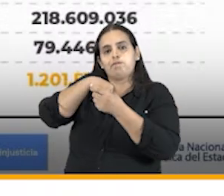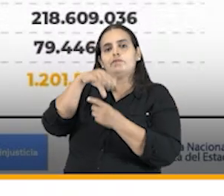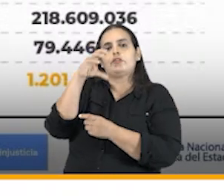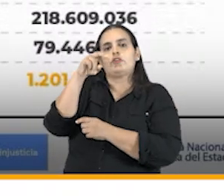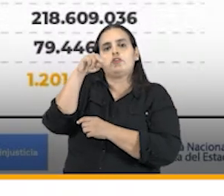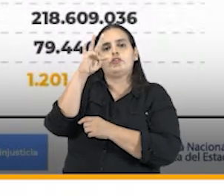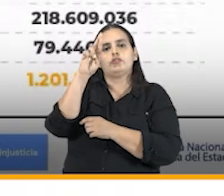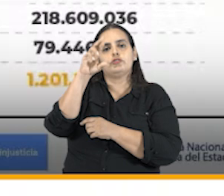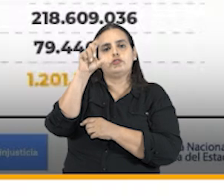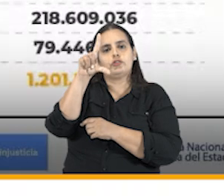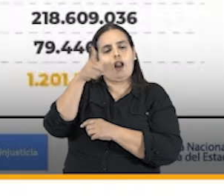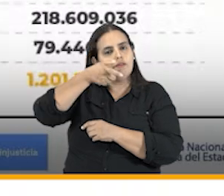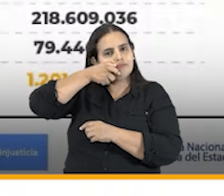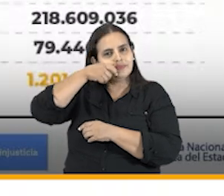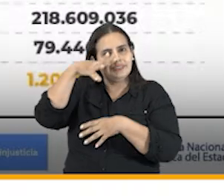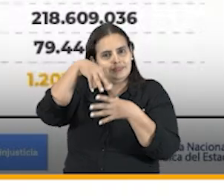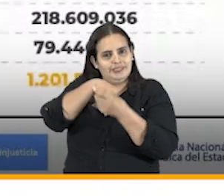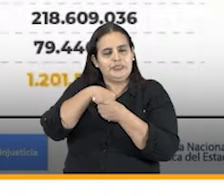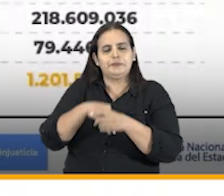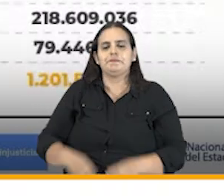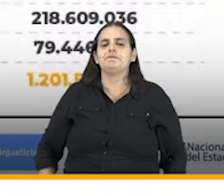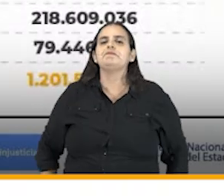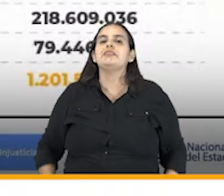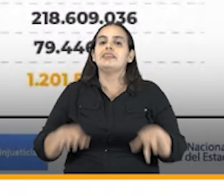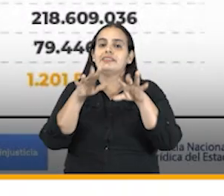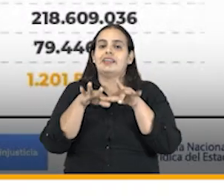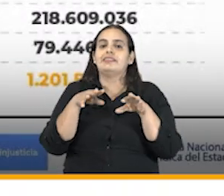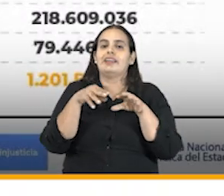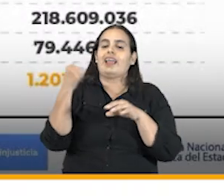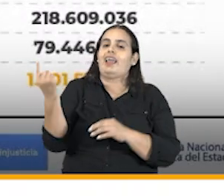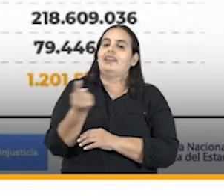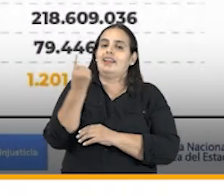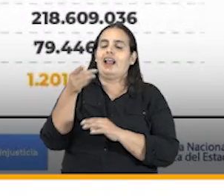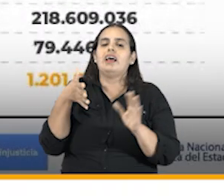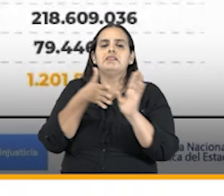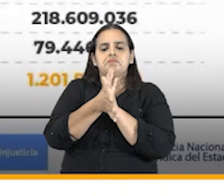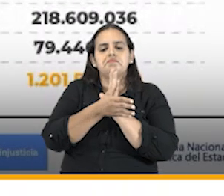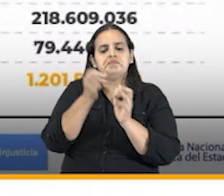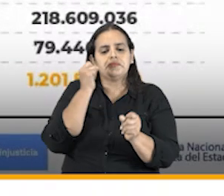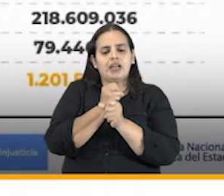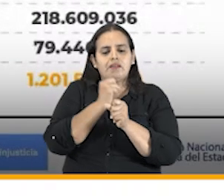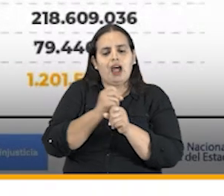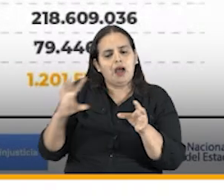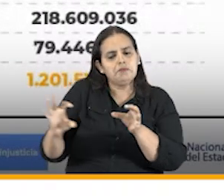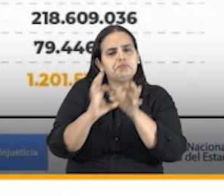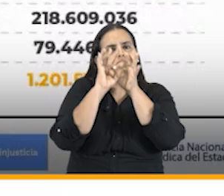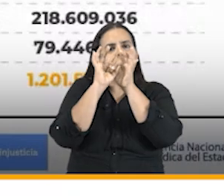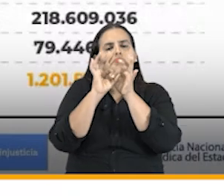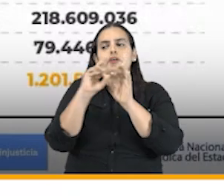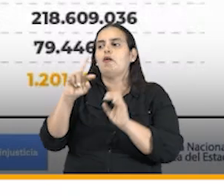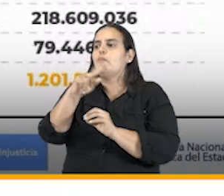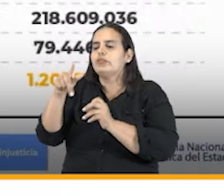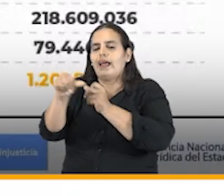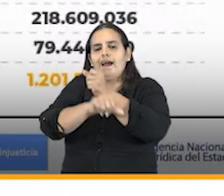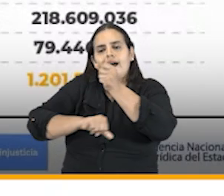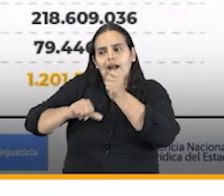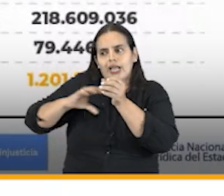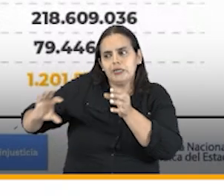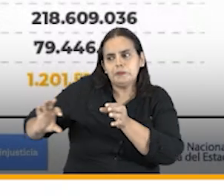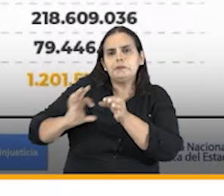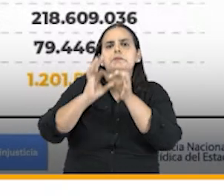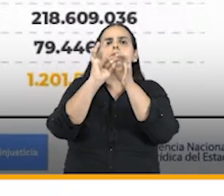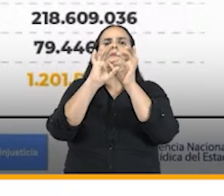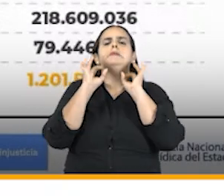la Secretaría General ha demostrado o ha trabajado de la mano con las otras áreas y